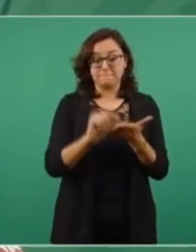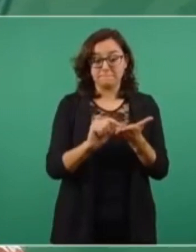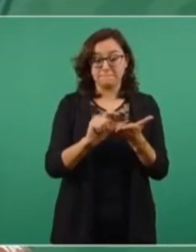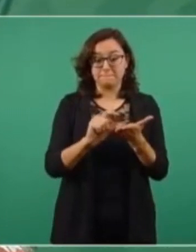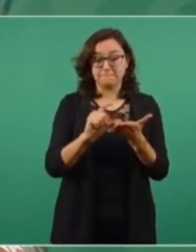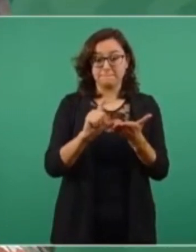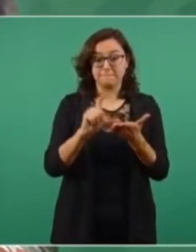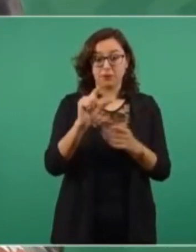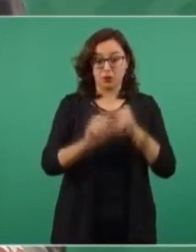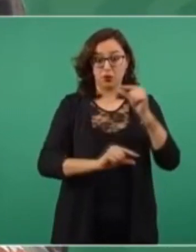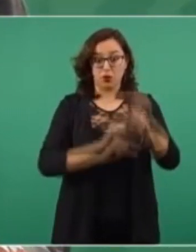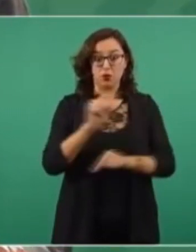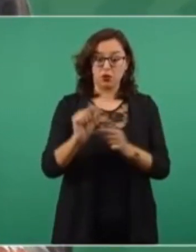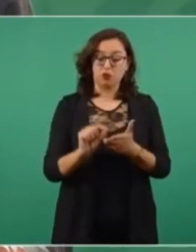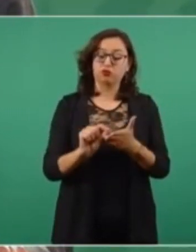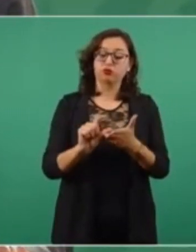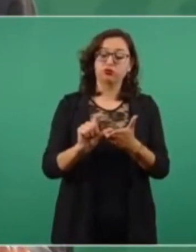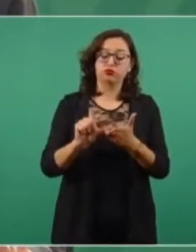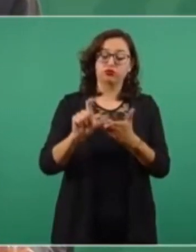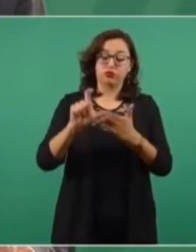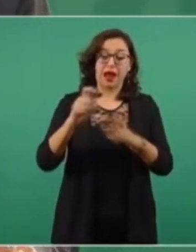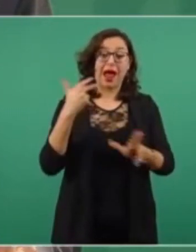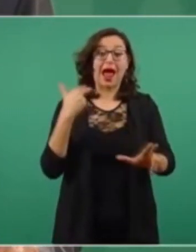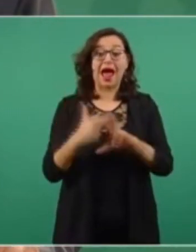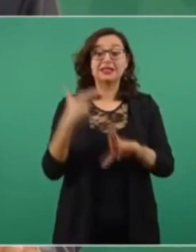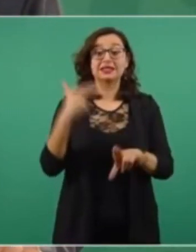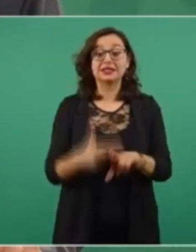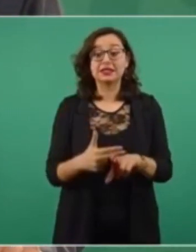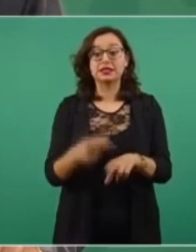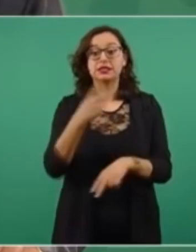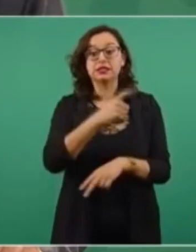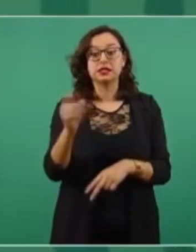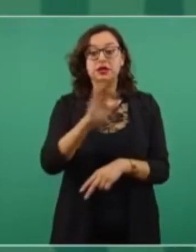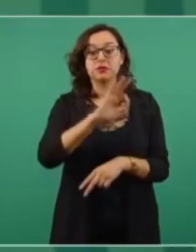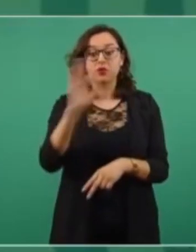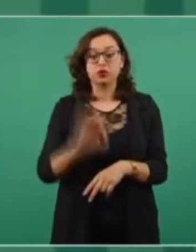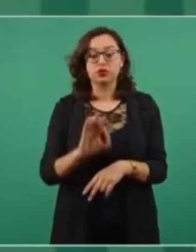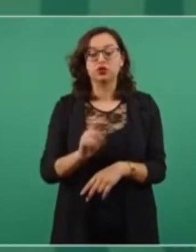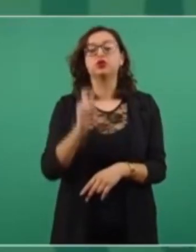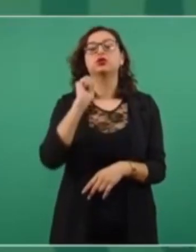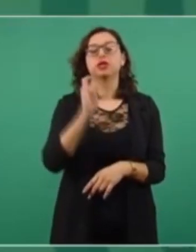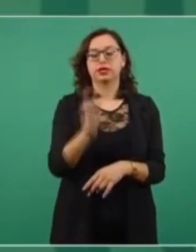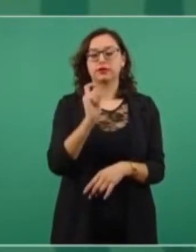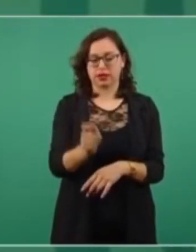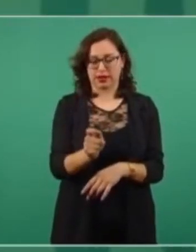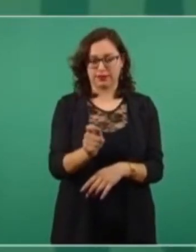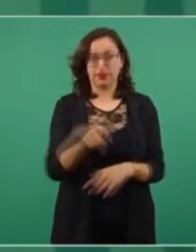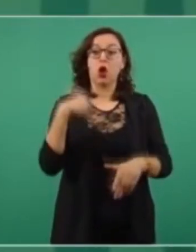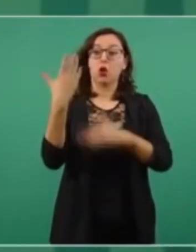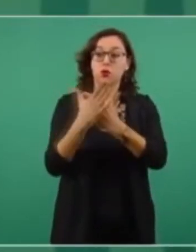esto es, van a recibir en enero del 24 los adultos mayores